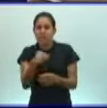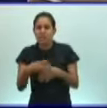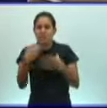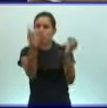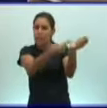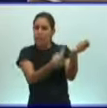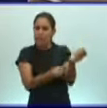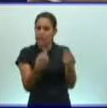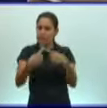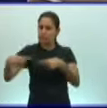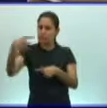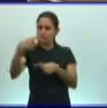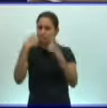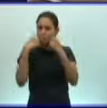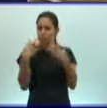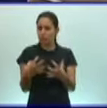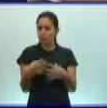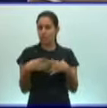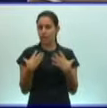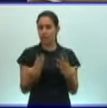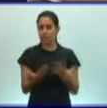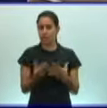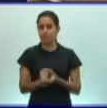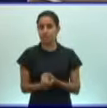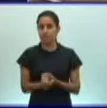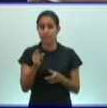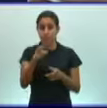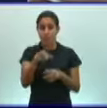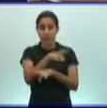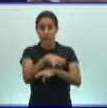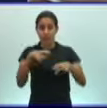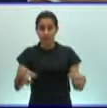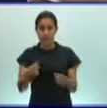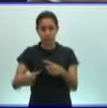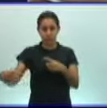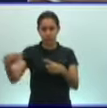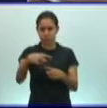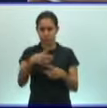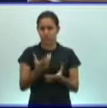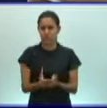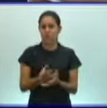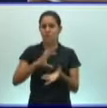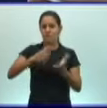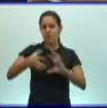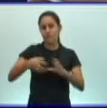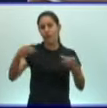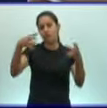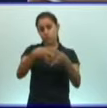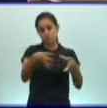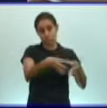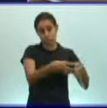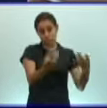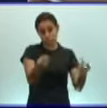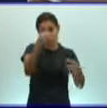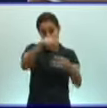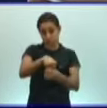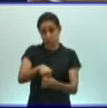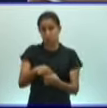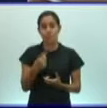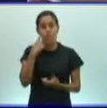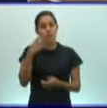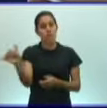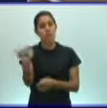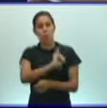¿Cuáles son los representantes, los ejemplares que forman parte de este grupo? También vamos